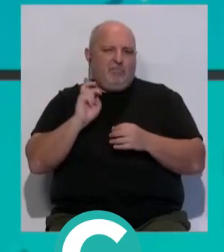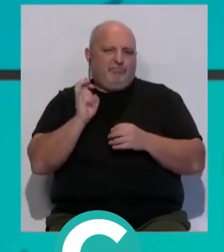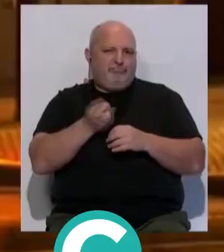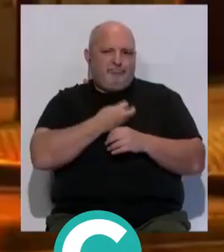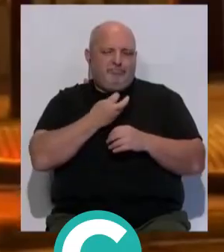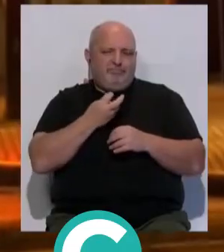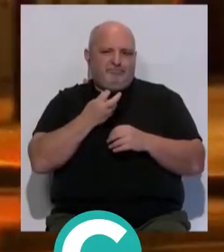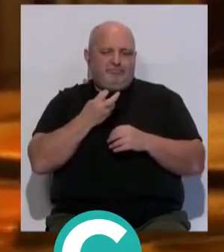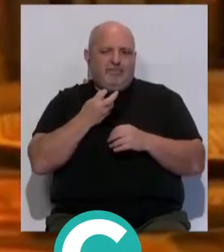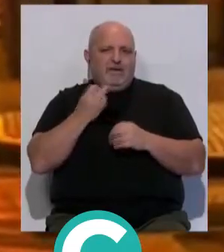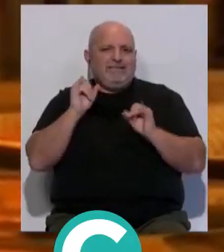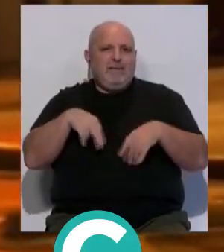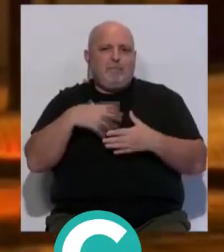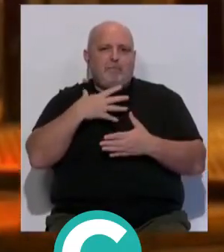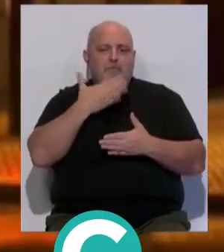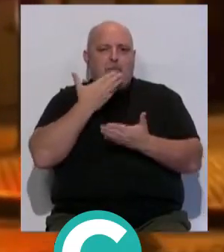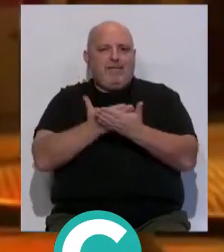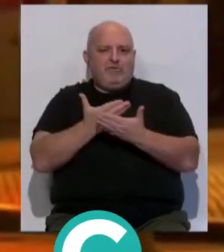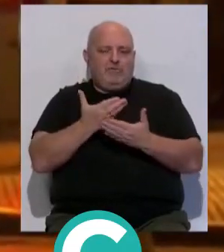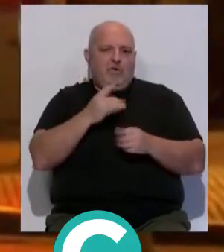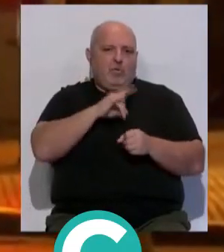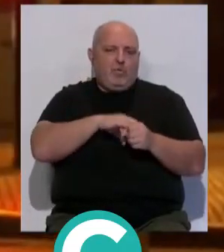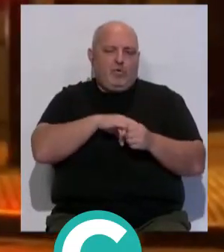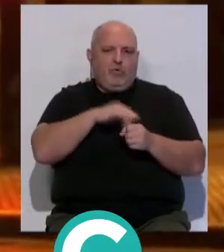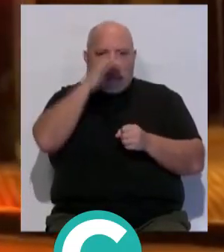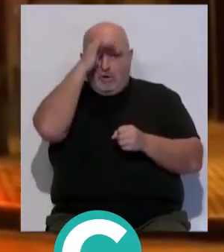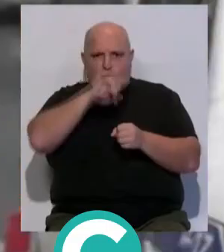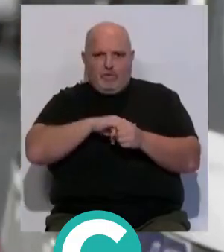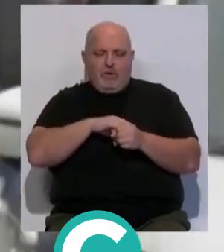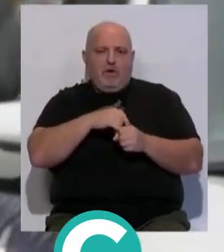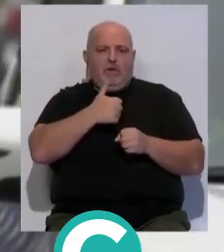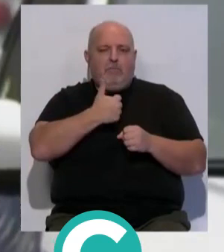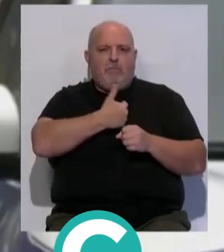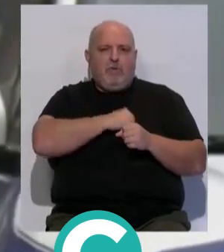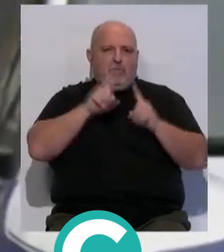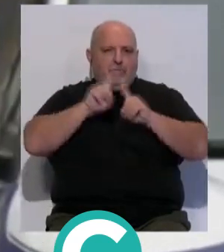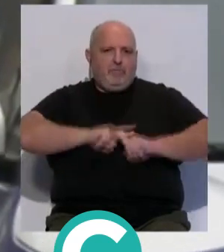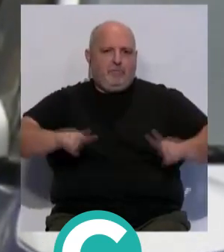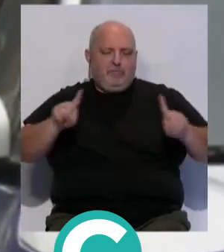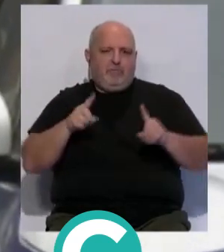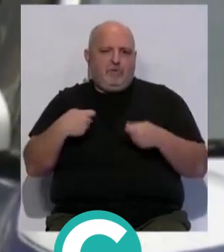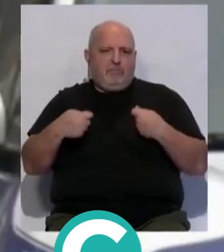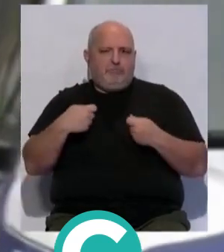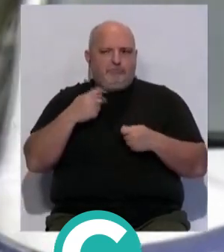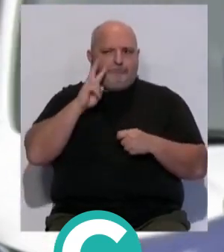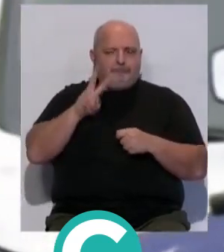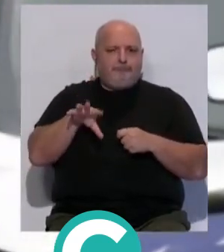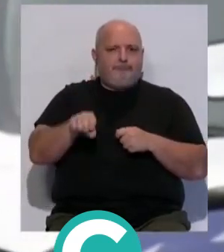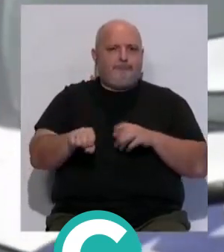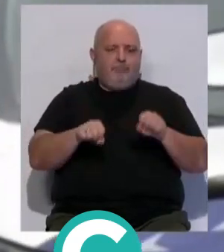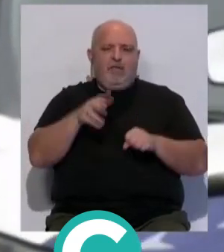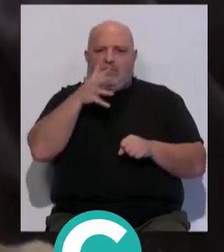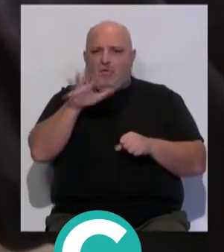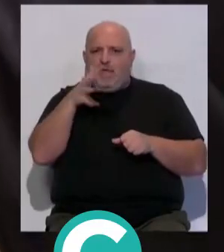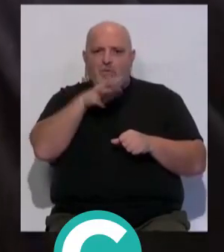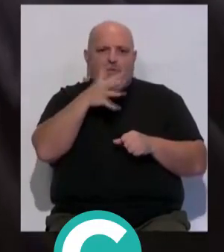artículos sin licencia entre el domingo y el lunes de carnaval. Agentes de Paisano para el control de la venta ambulante han interpuesto más de